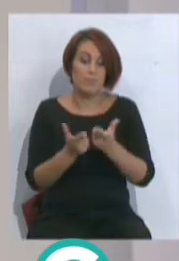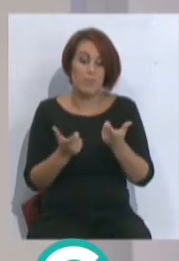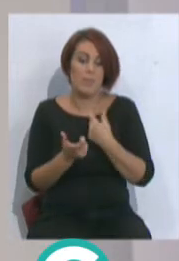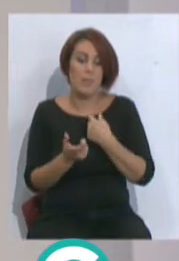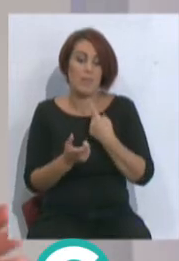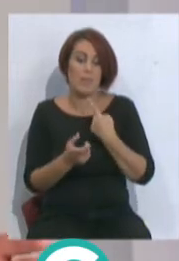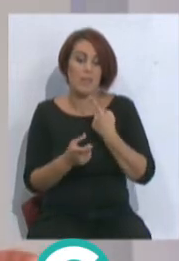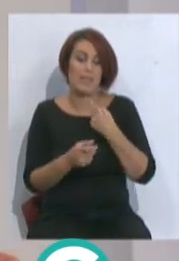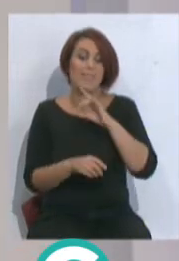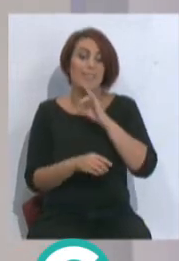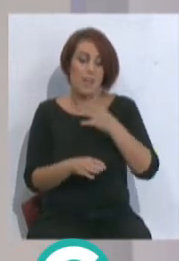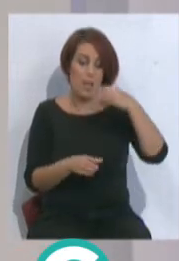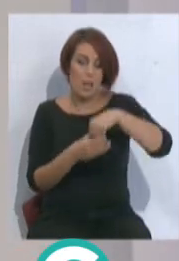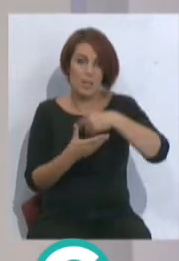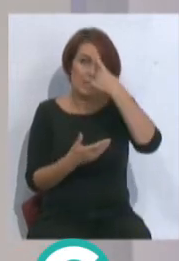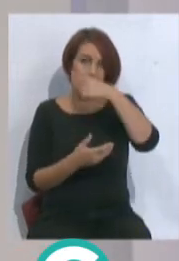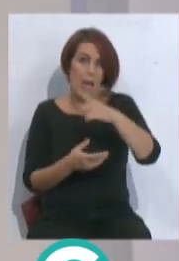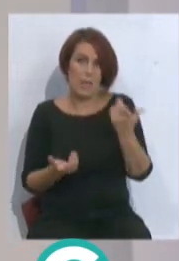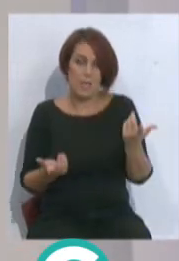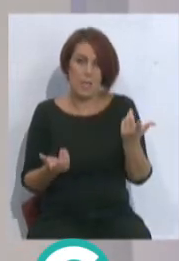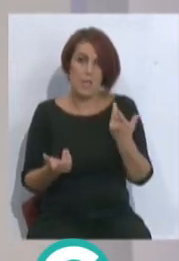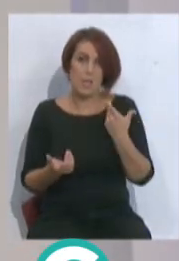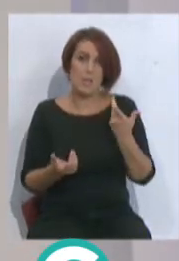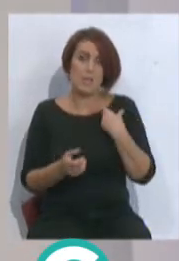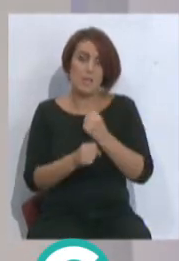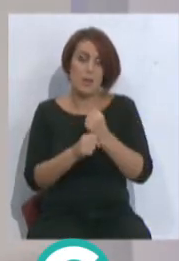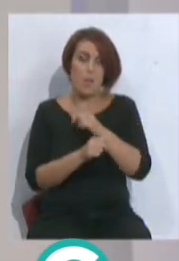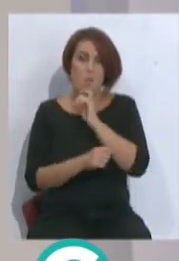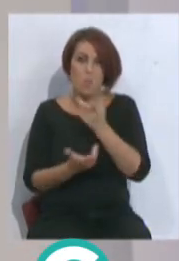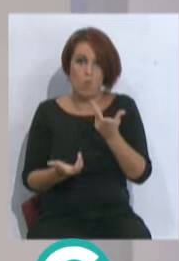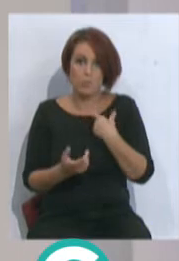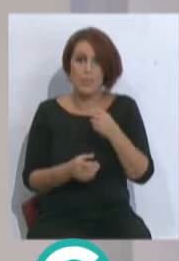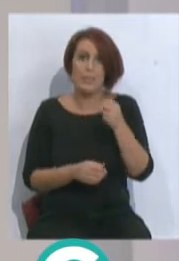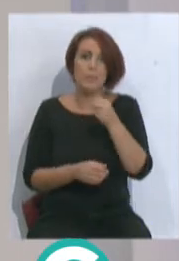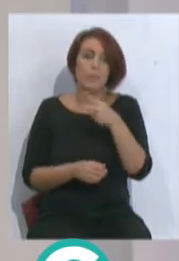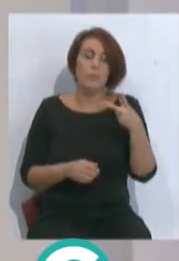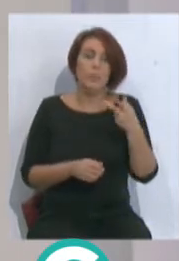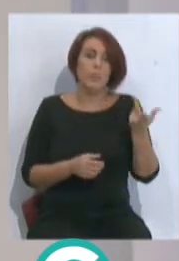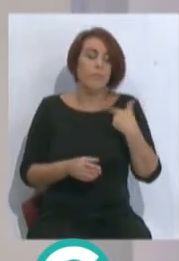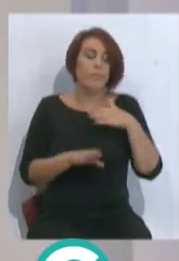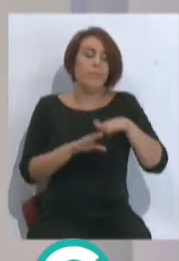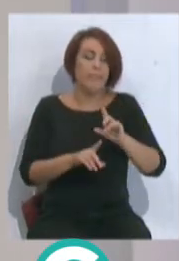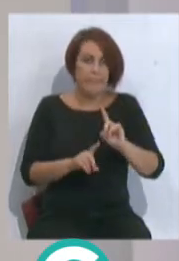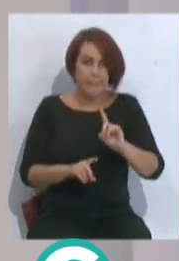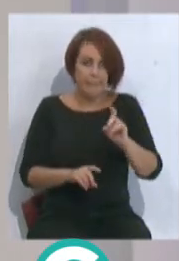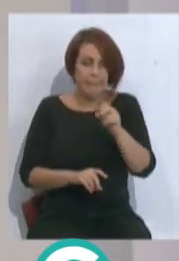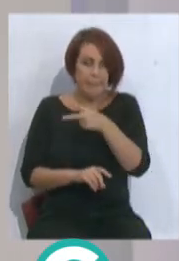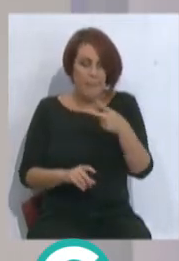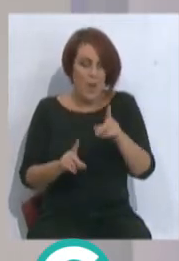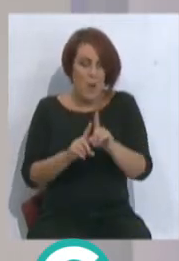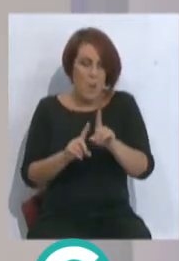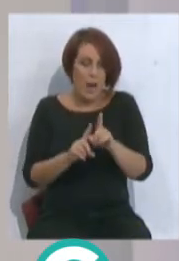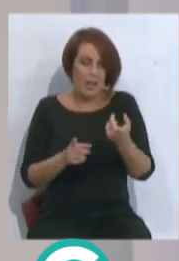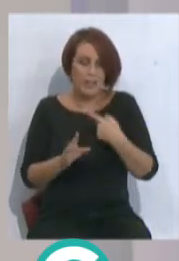lo que se tiene, de lo que da de sí, y bueno, que al final no se trata de ser resultadista, sino que el resultado es el que te va a poner donde